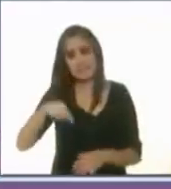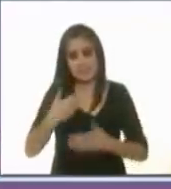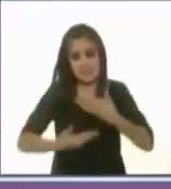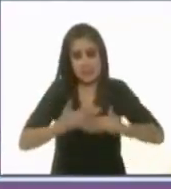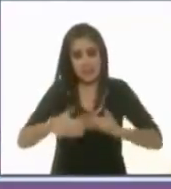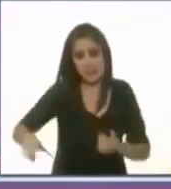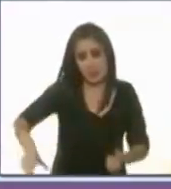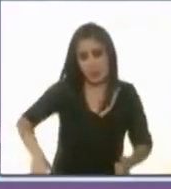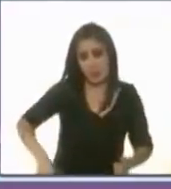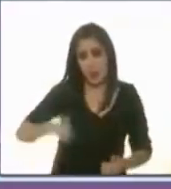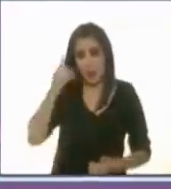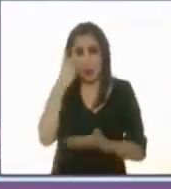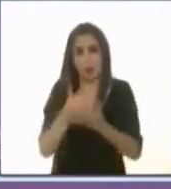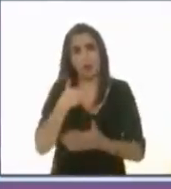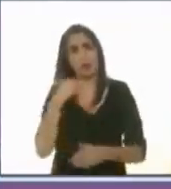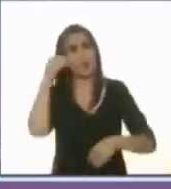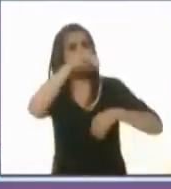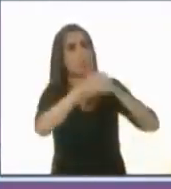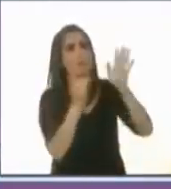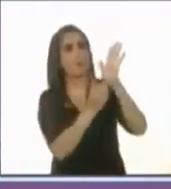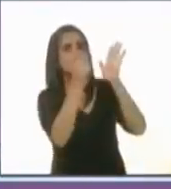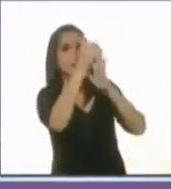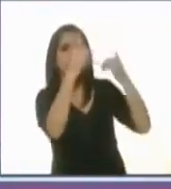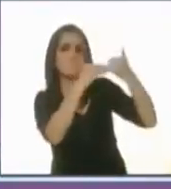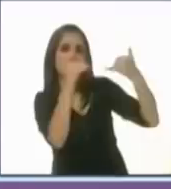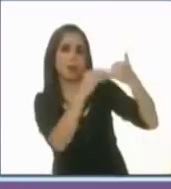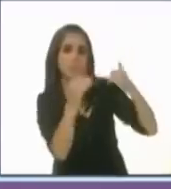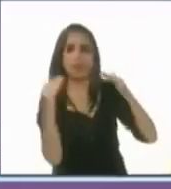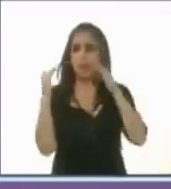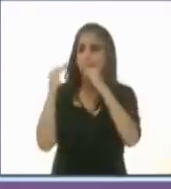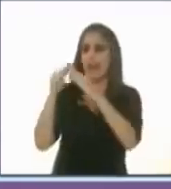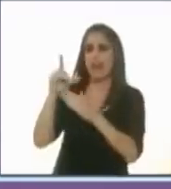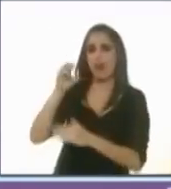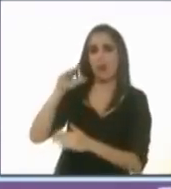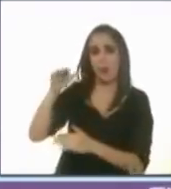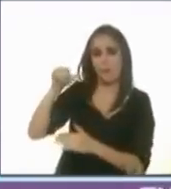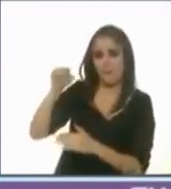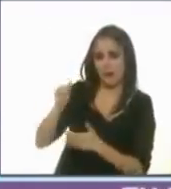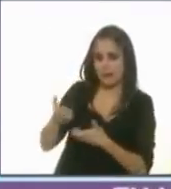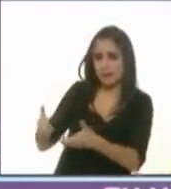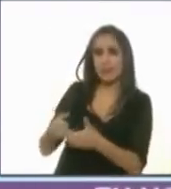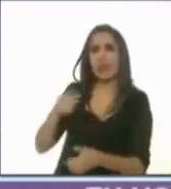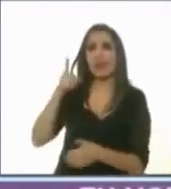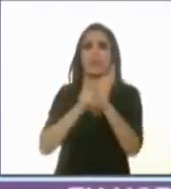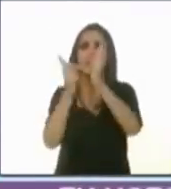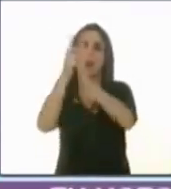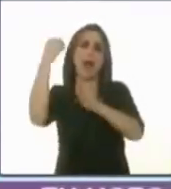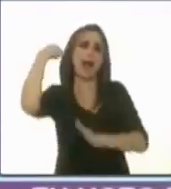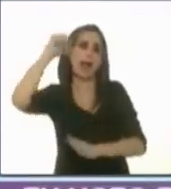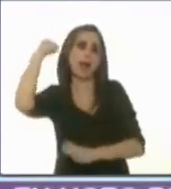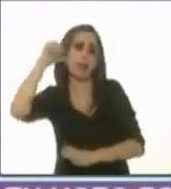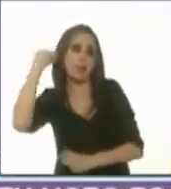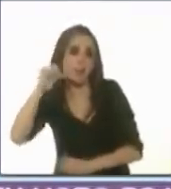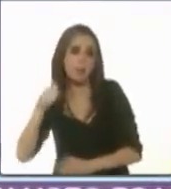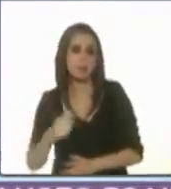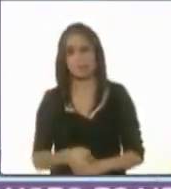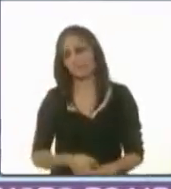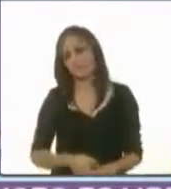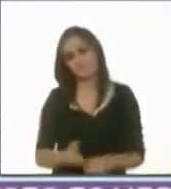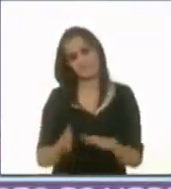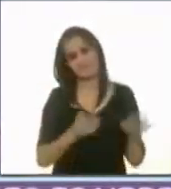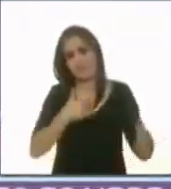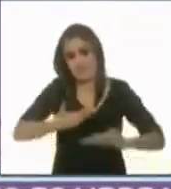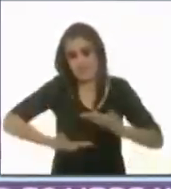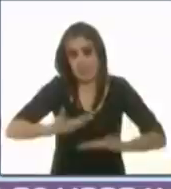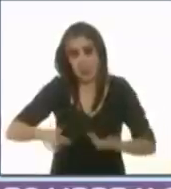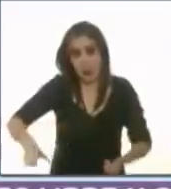para tener departamentos en Miami, casas en Las Lomas, departamentos en Acapulco. El servicio público no es para